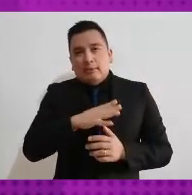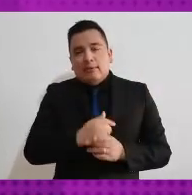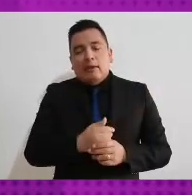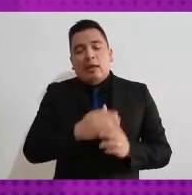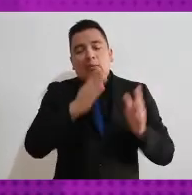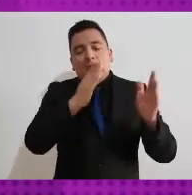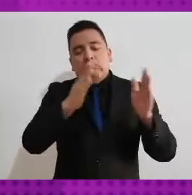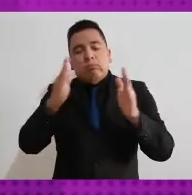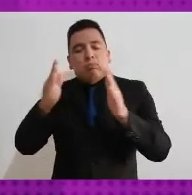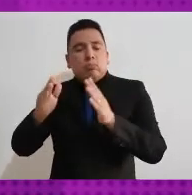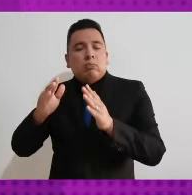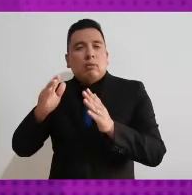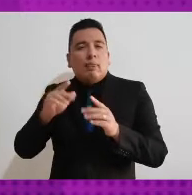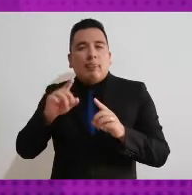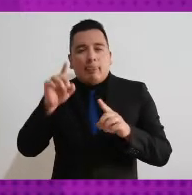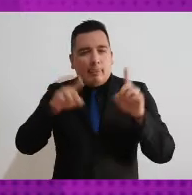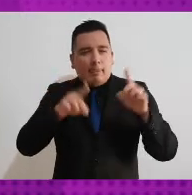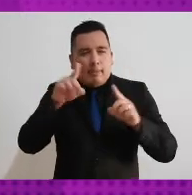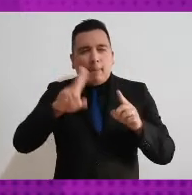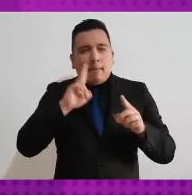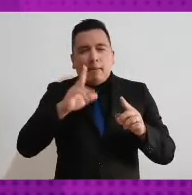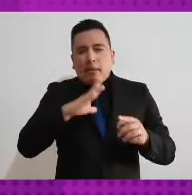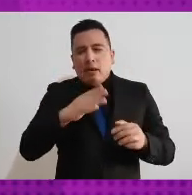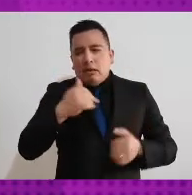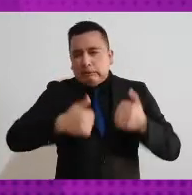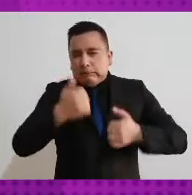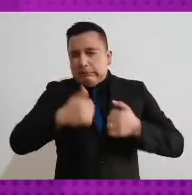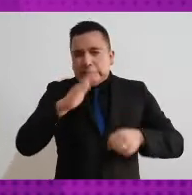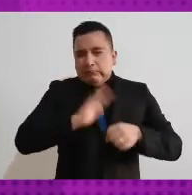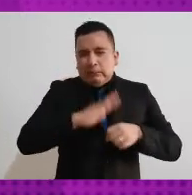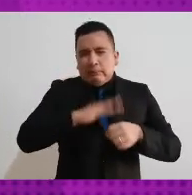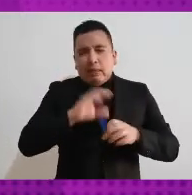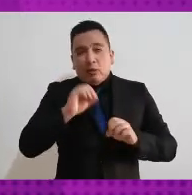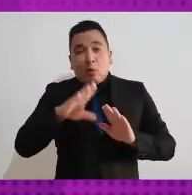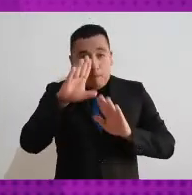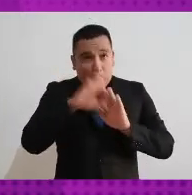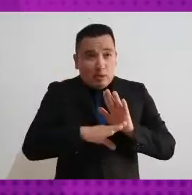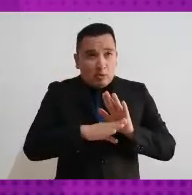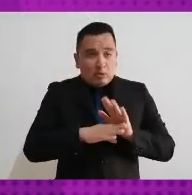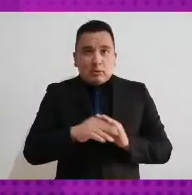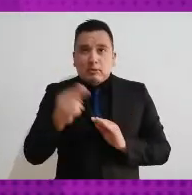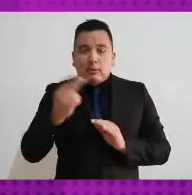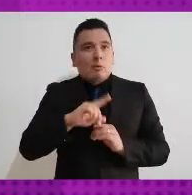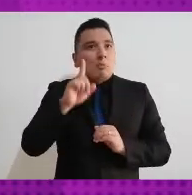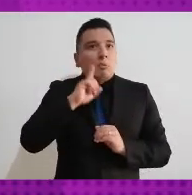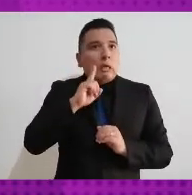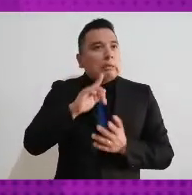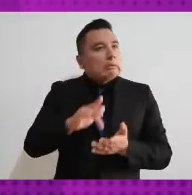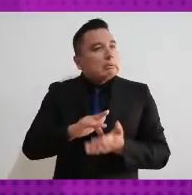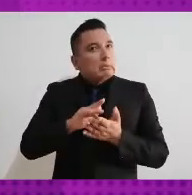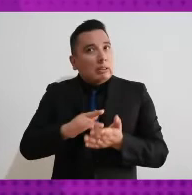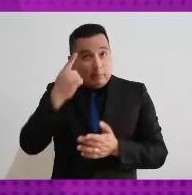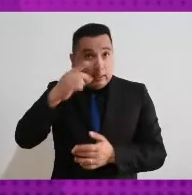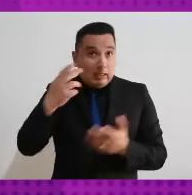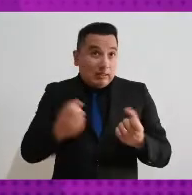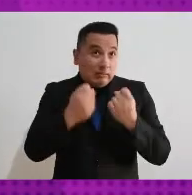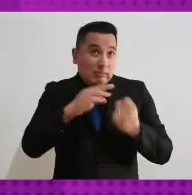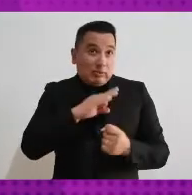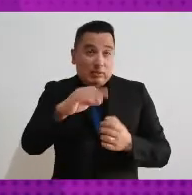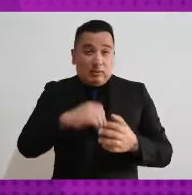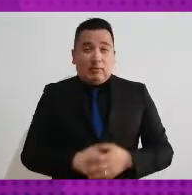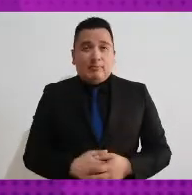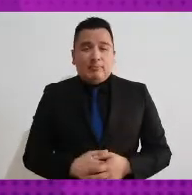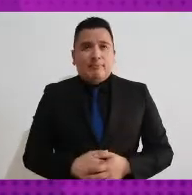menos el 50% de las candidaturas de bloque de mayor competitividad. Ahora, también tomamos medidas respecto a las sustituciones